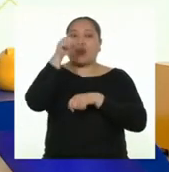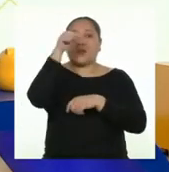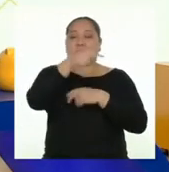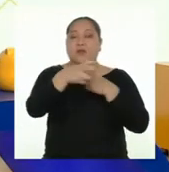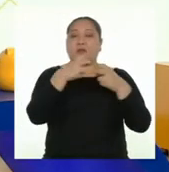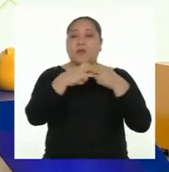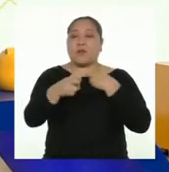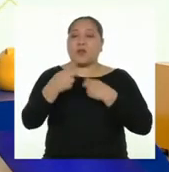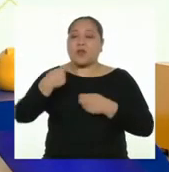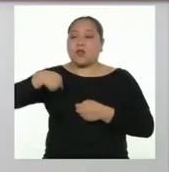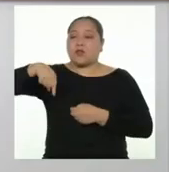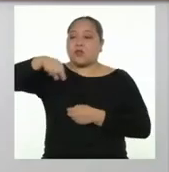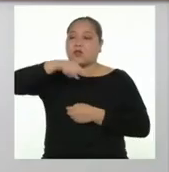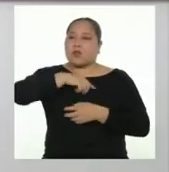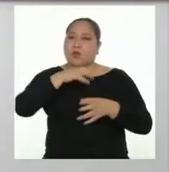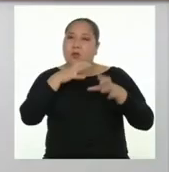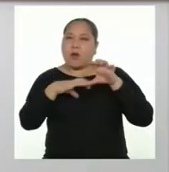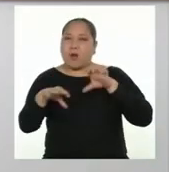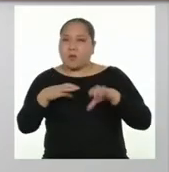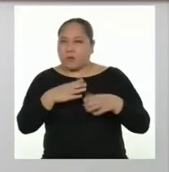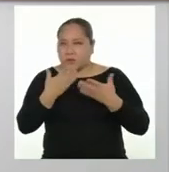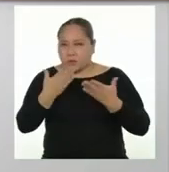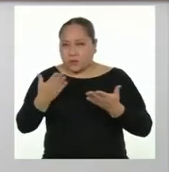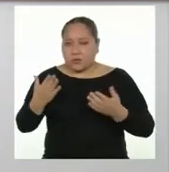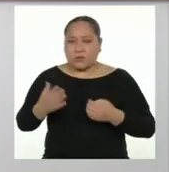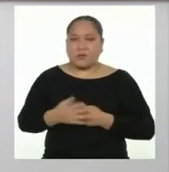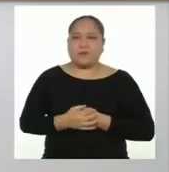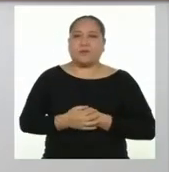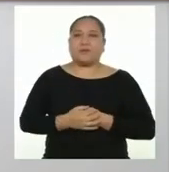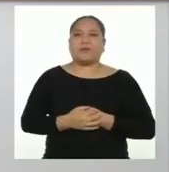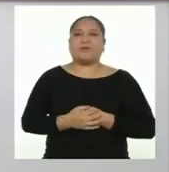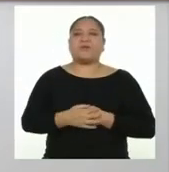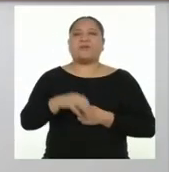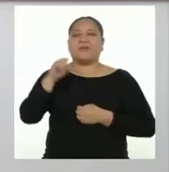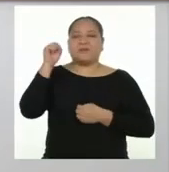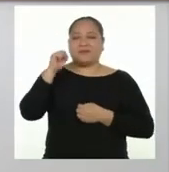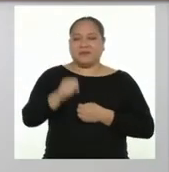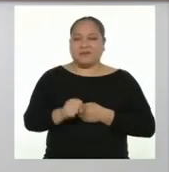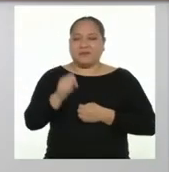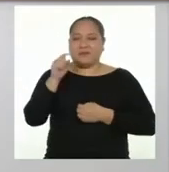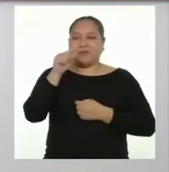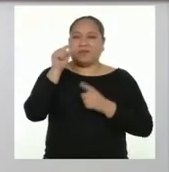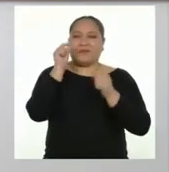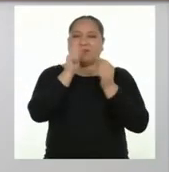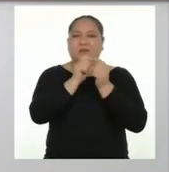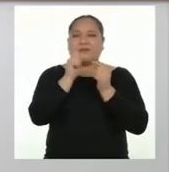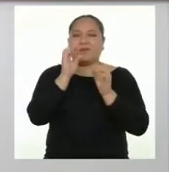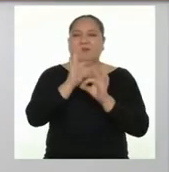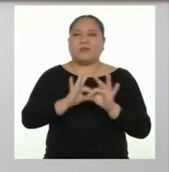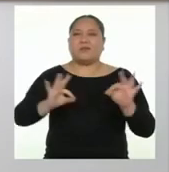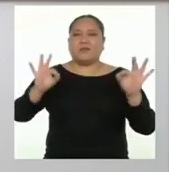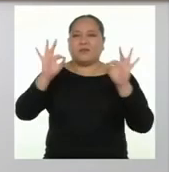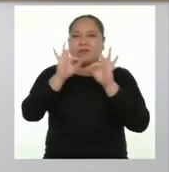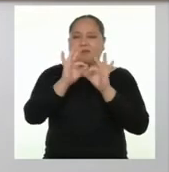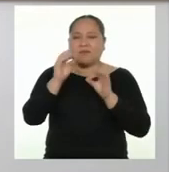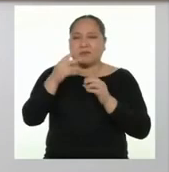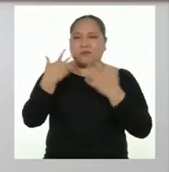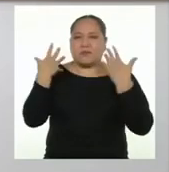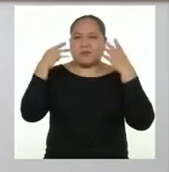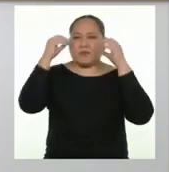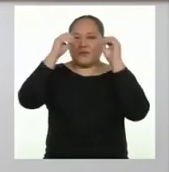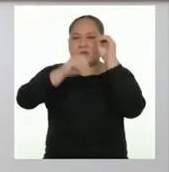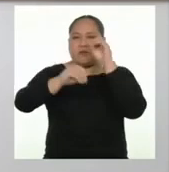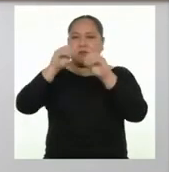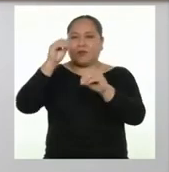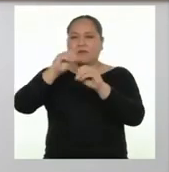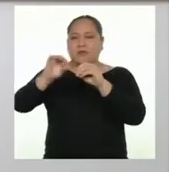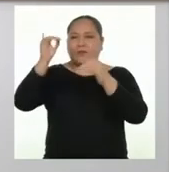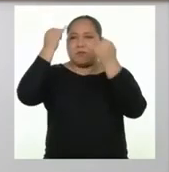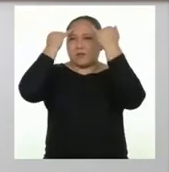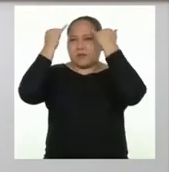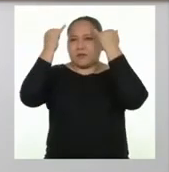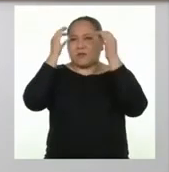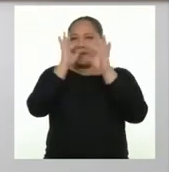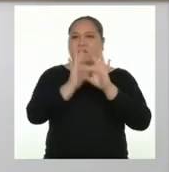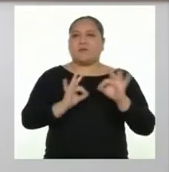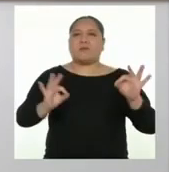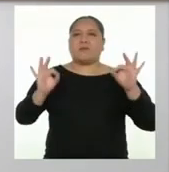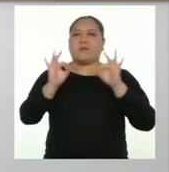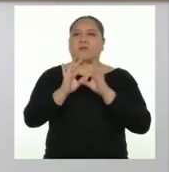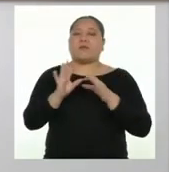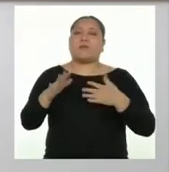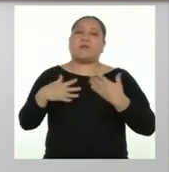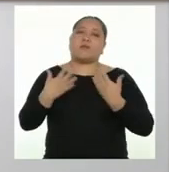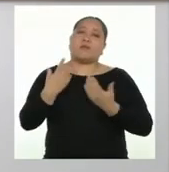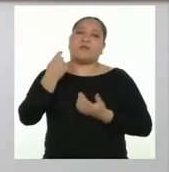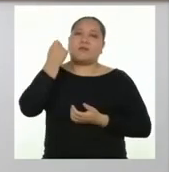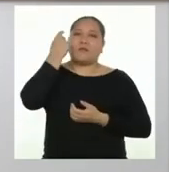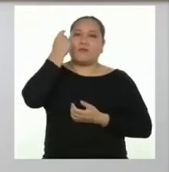podamos tomar acciones al respecto. Bien, creo que hemos llegado a un punto importante. Ya hemos logrado consolidar ciertas ideas que son importantes